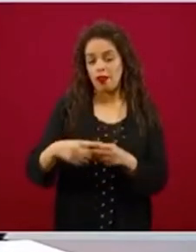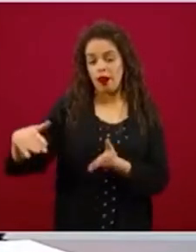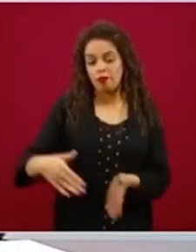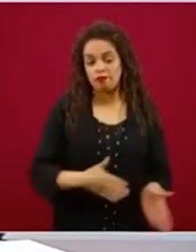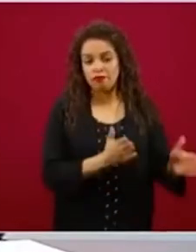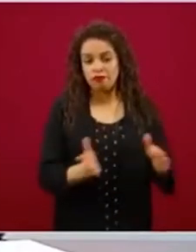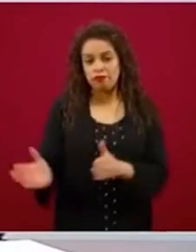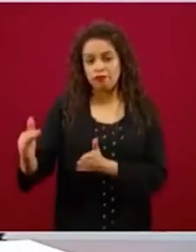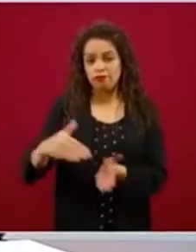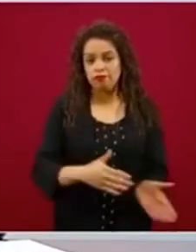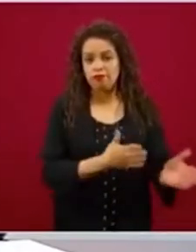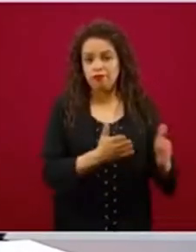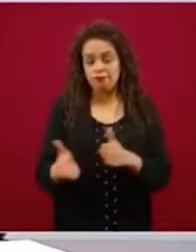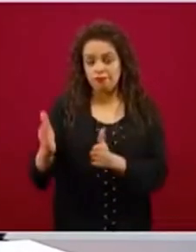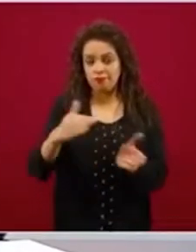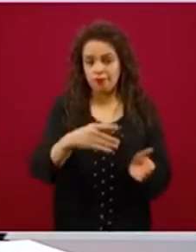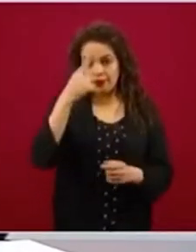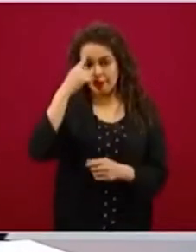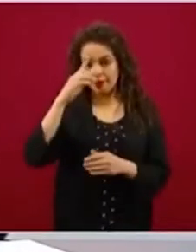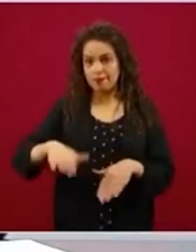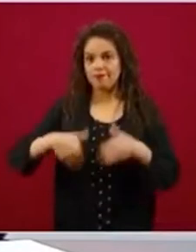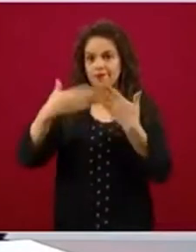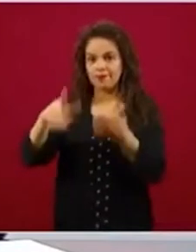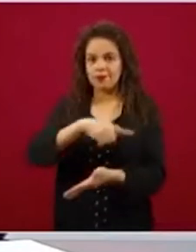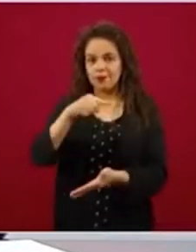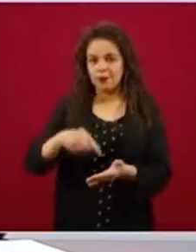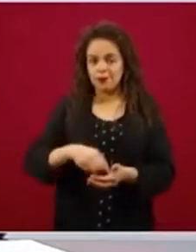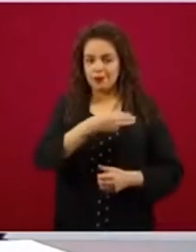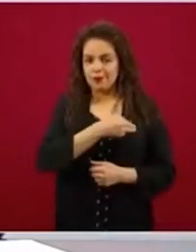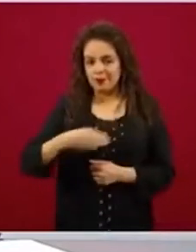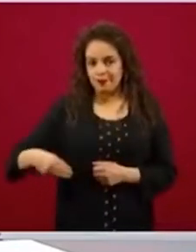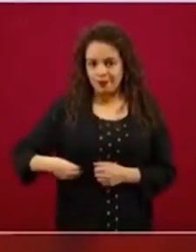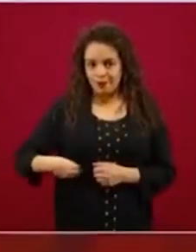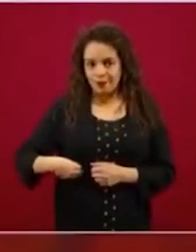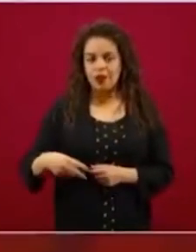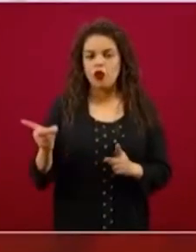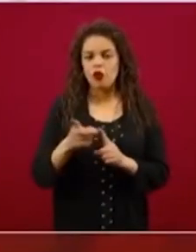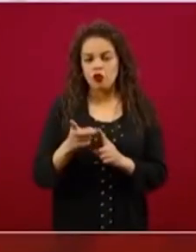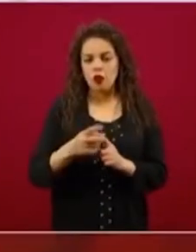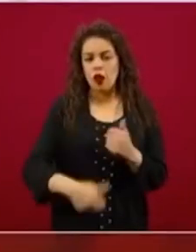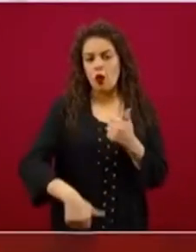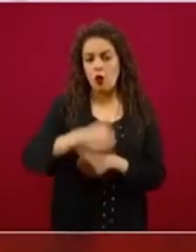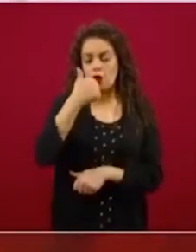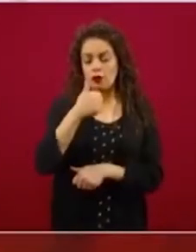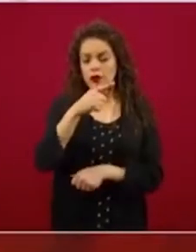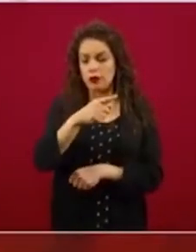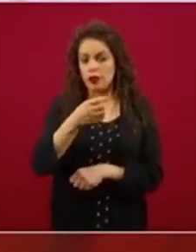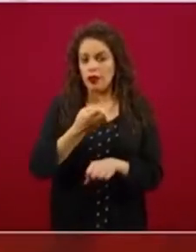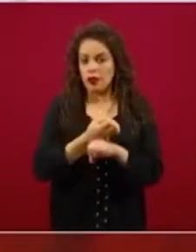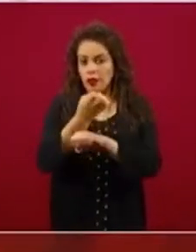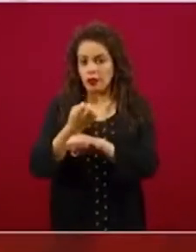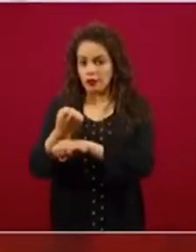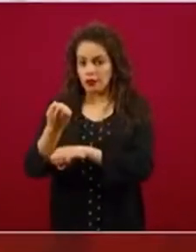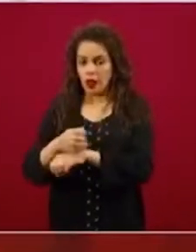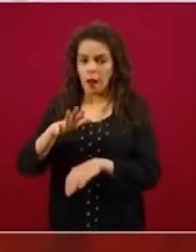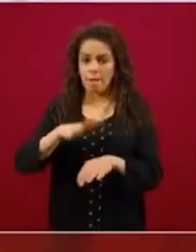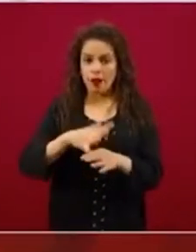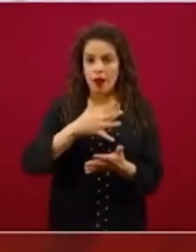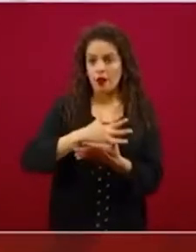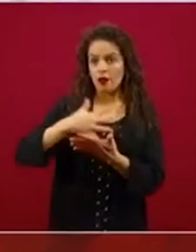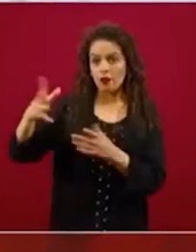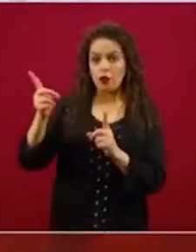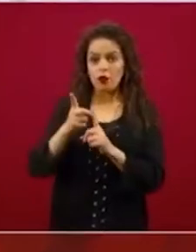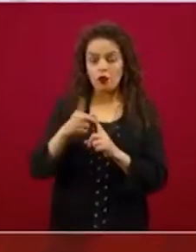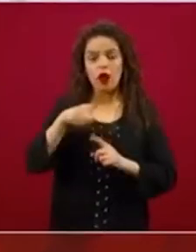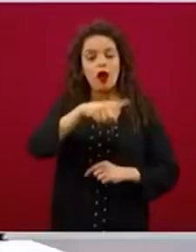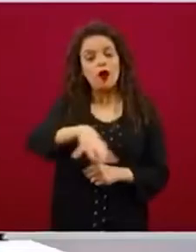tantas cabeceras municipales en 11 estados, mayoritariamente son en el estado de